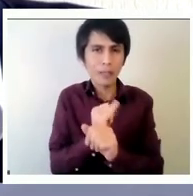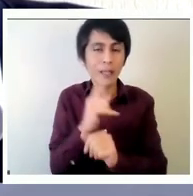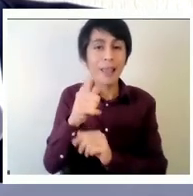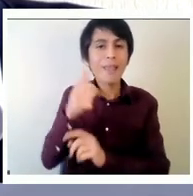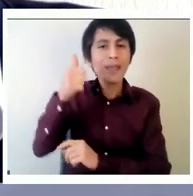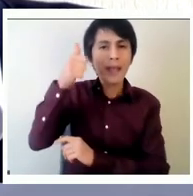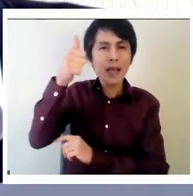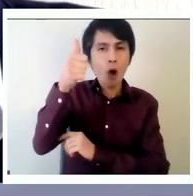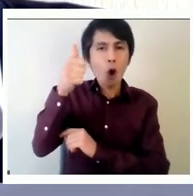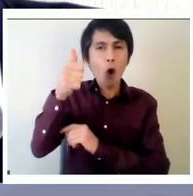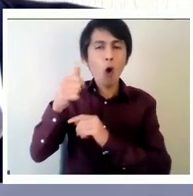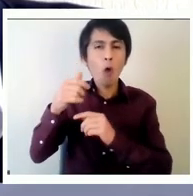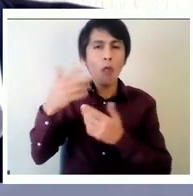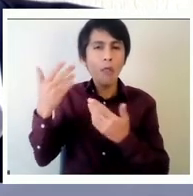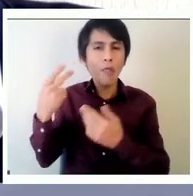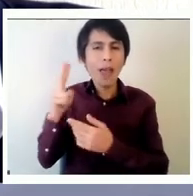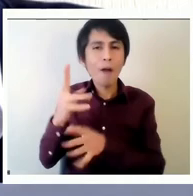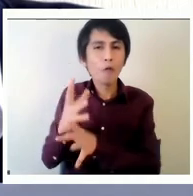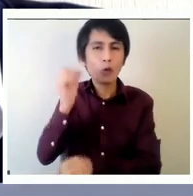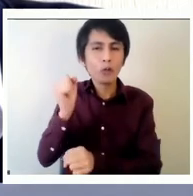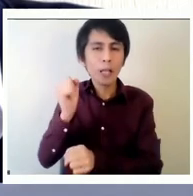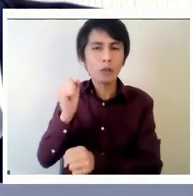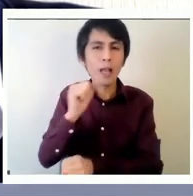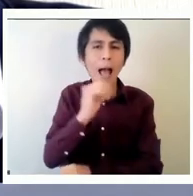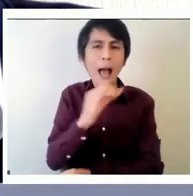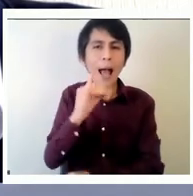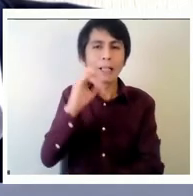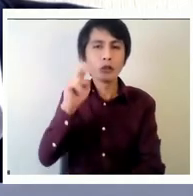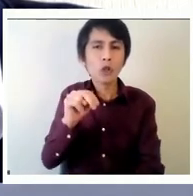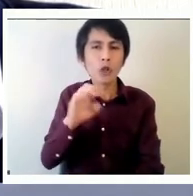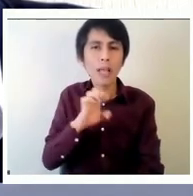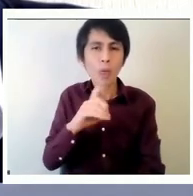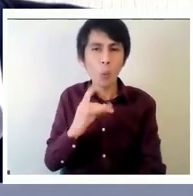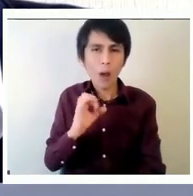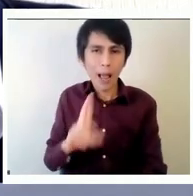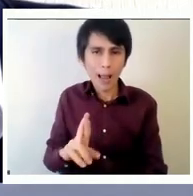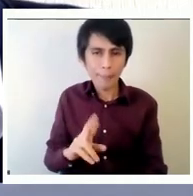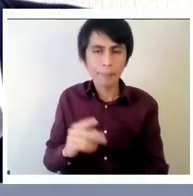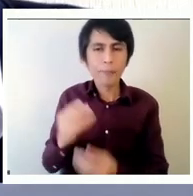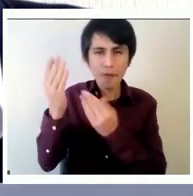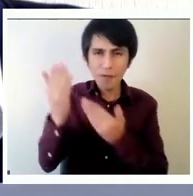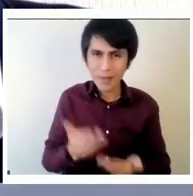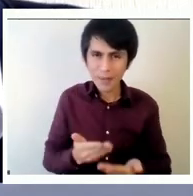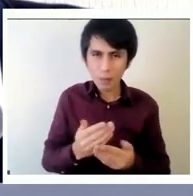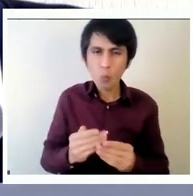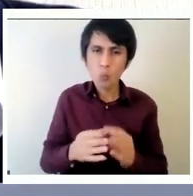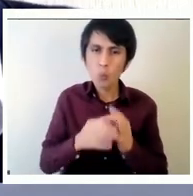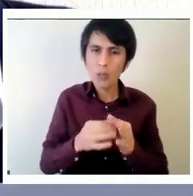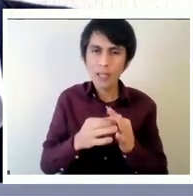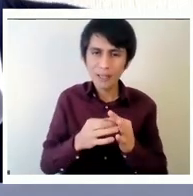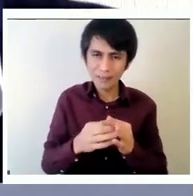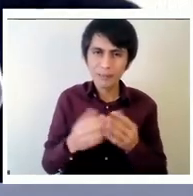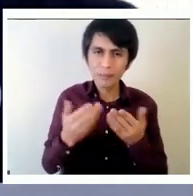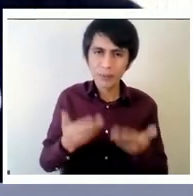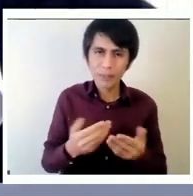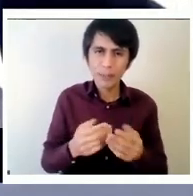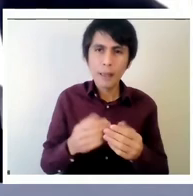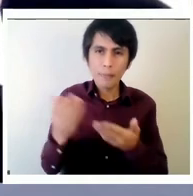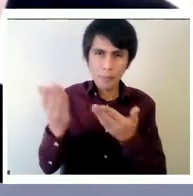acción educar bienvenido Daniel gracias por acompañarnos adelante con tu presentación